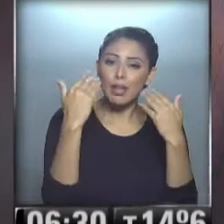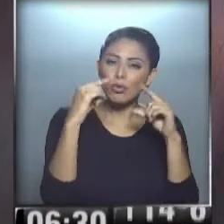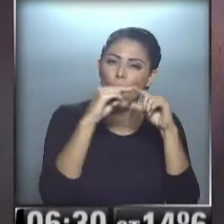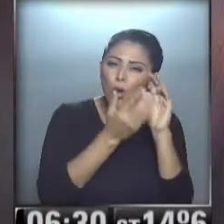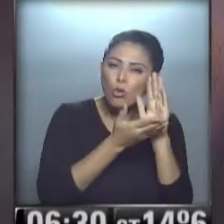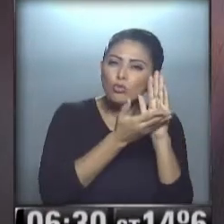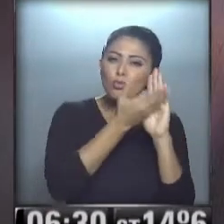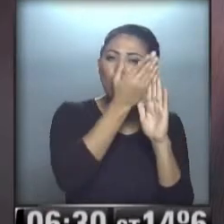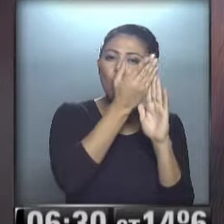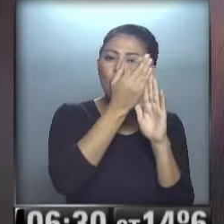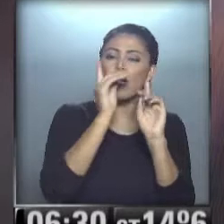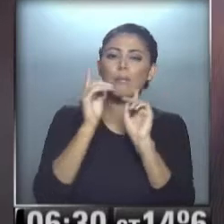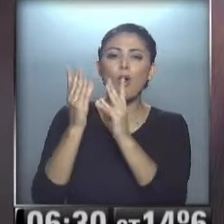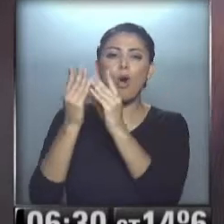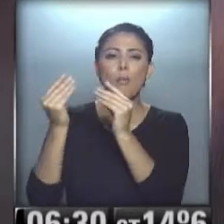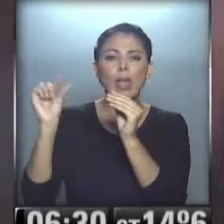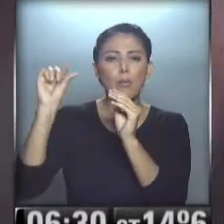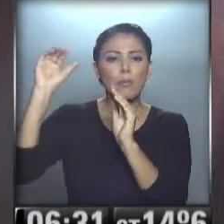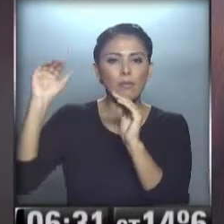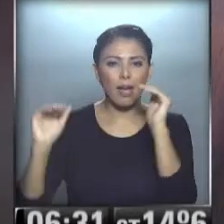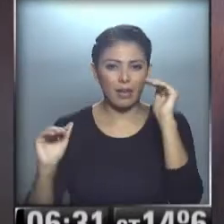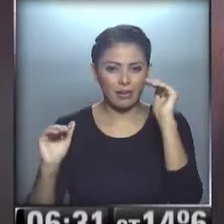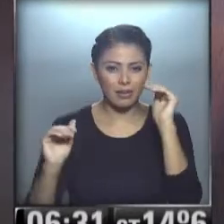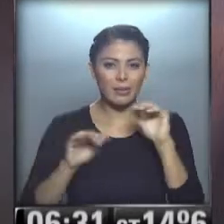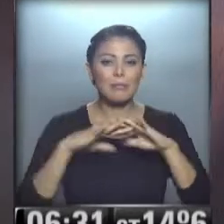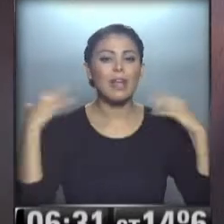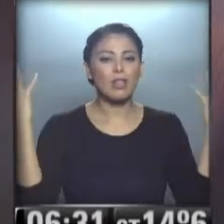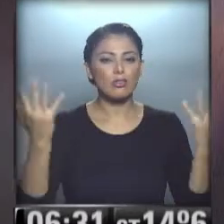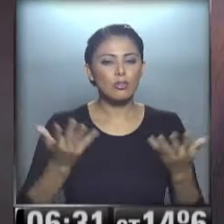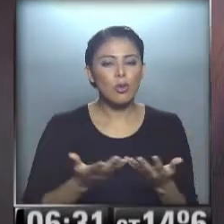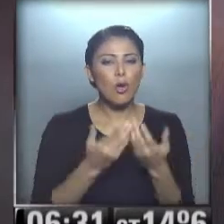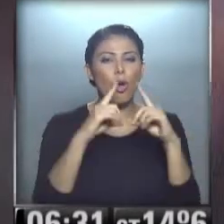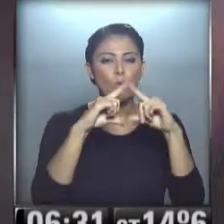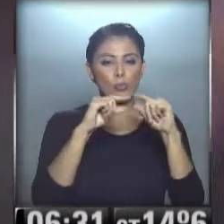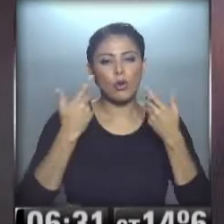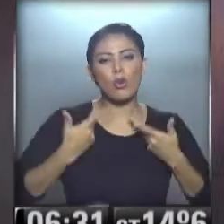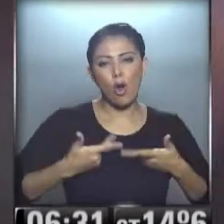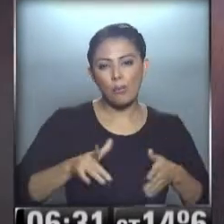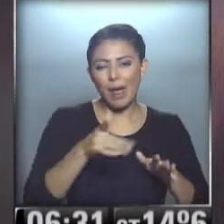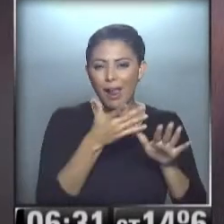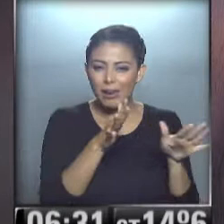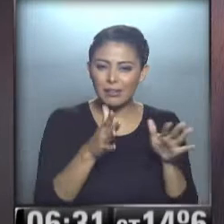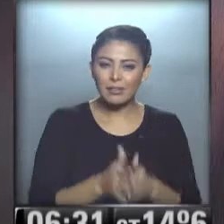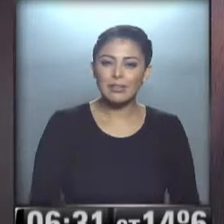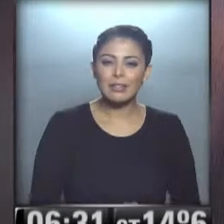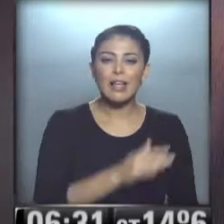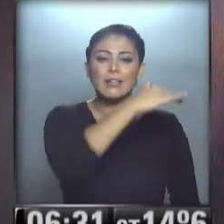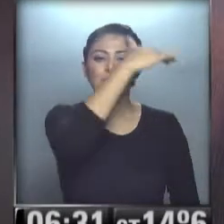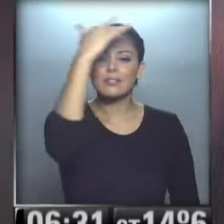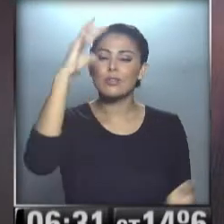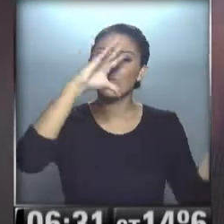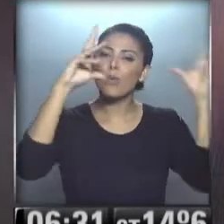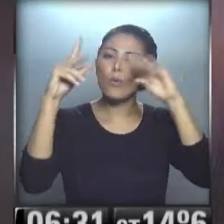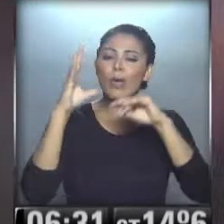disminuir ese porcentaje, la presión atmosférica... ...y justito en su valor medio normal, el cielo parcialmente